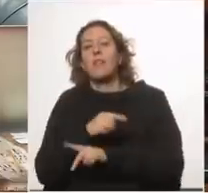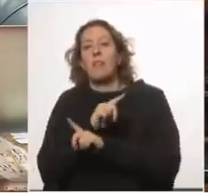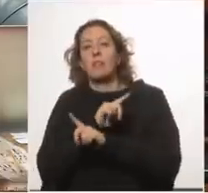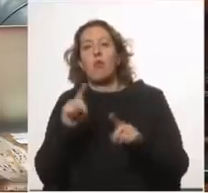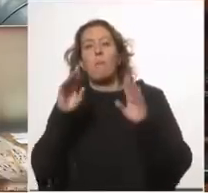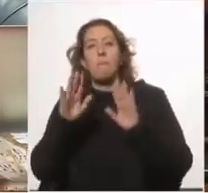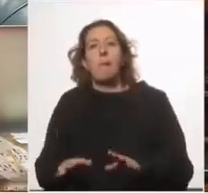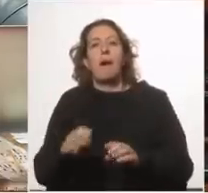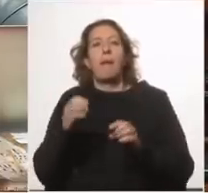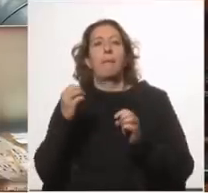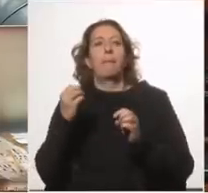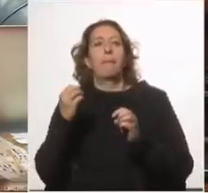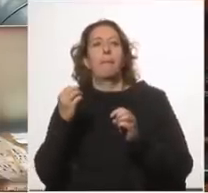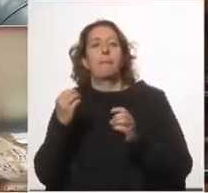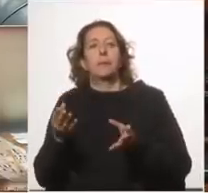poder